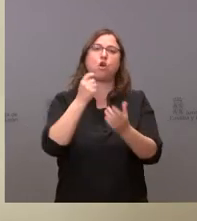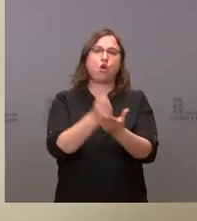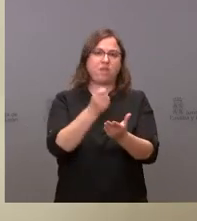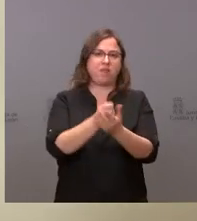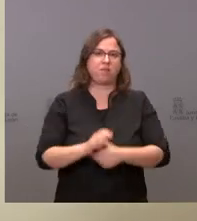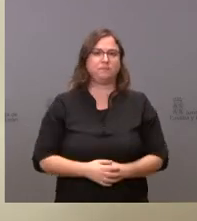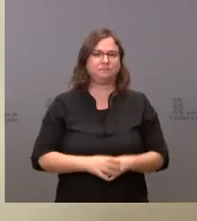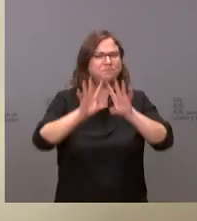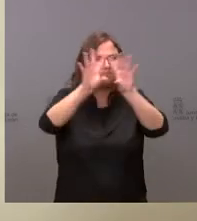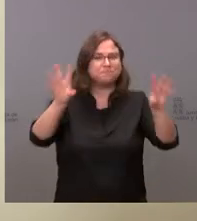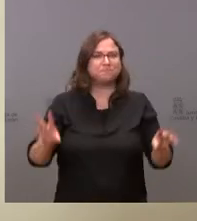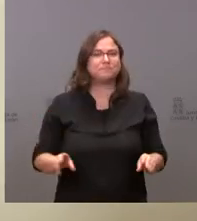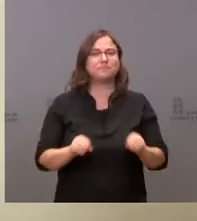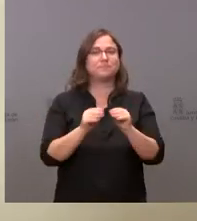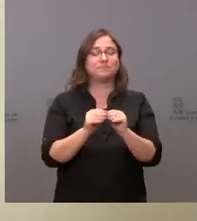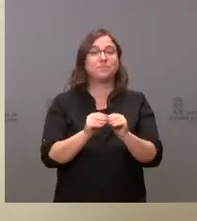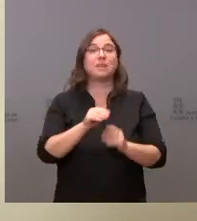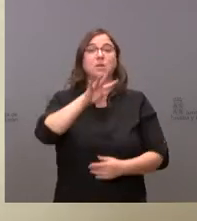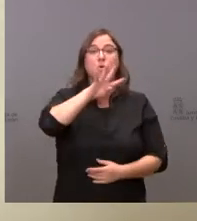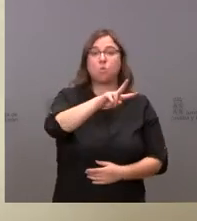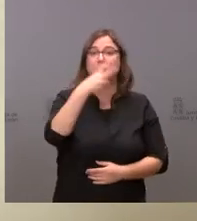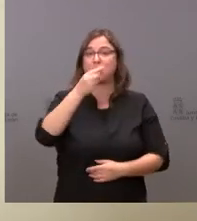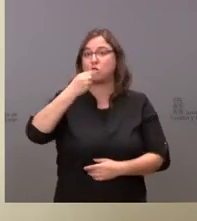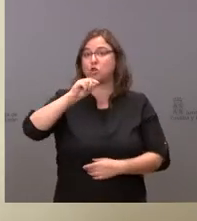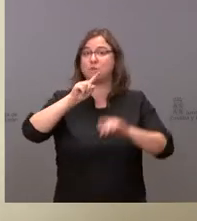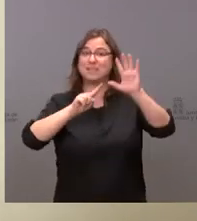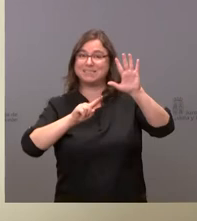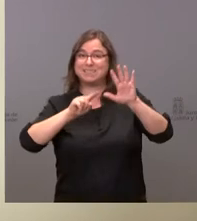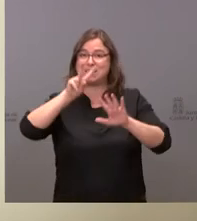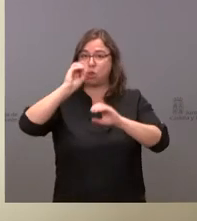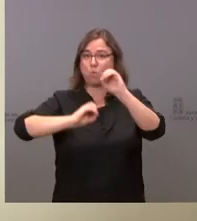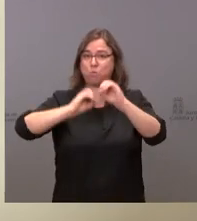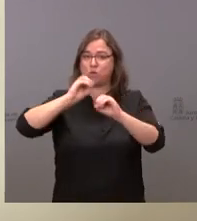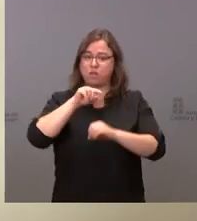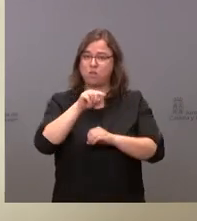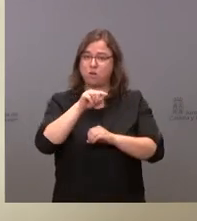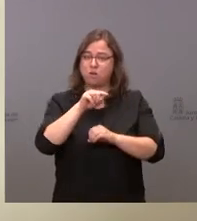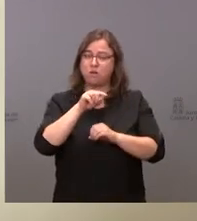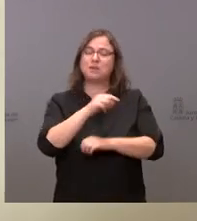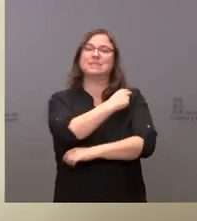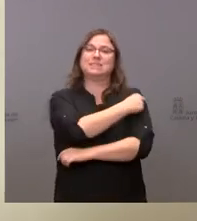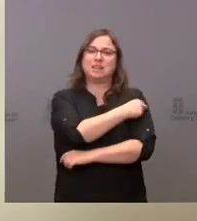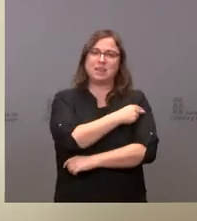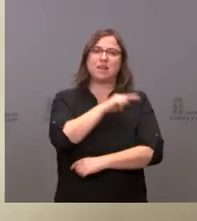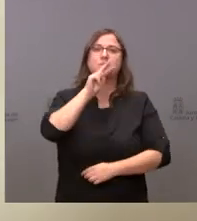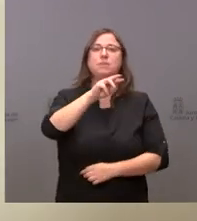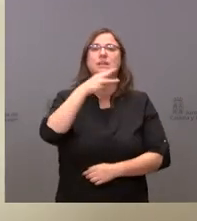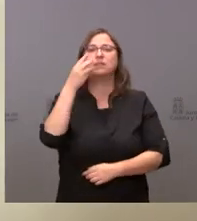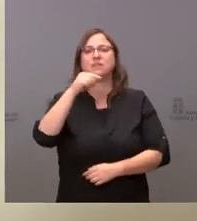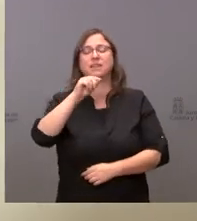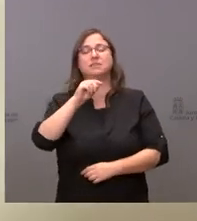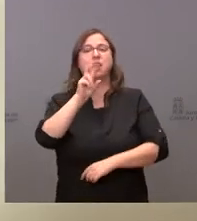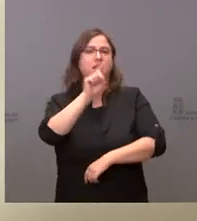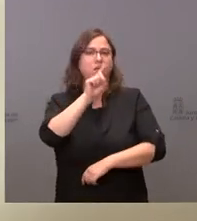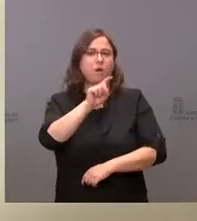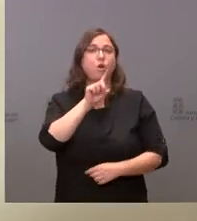Resumiendo, el 42,62% en Sanidad, el 23,96% en Educación, el 11